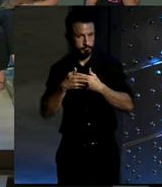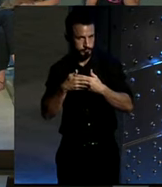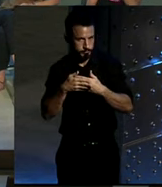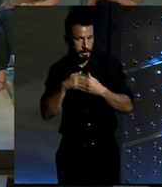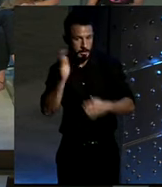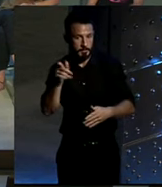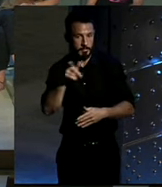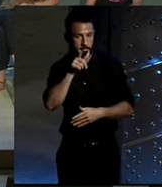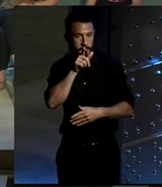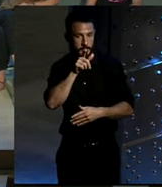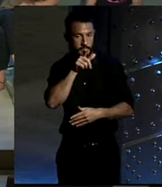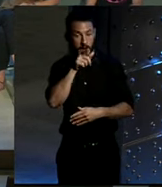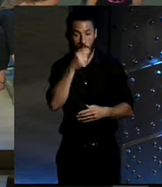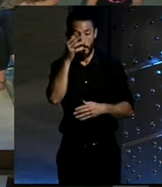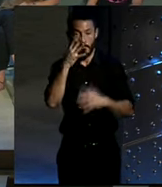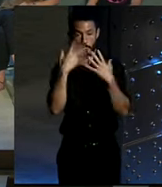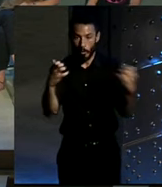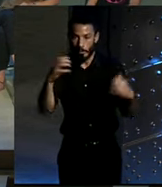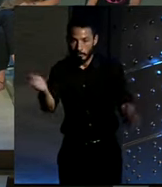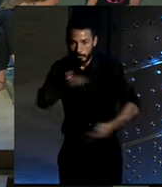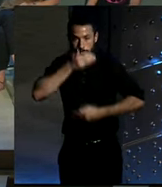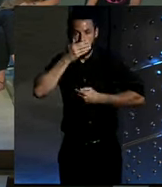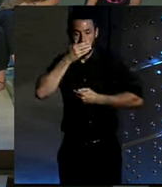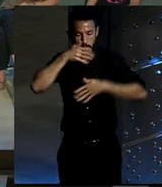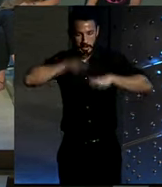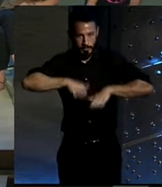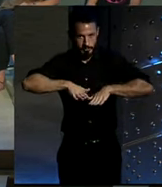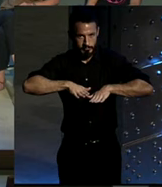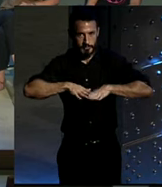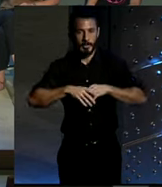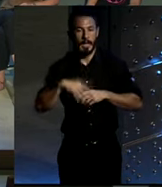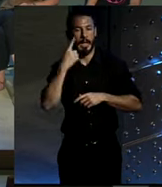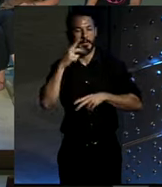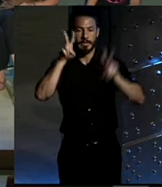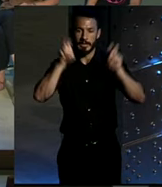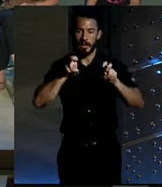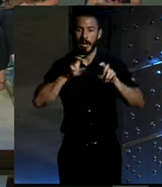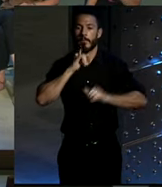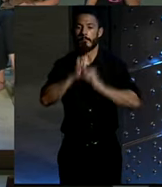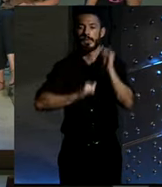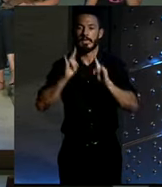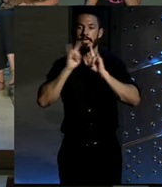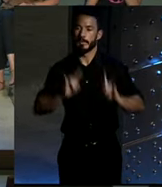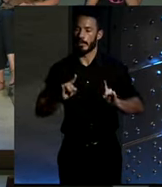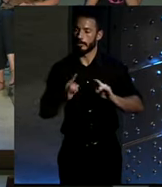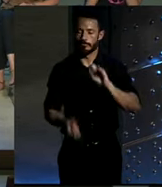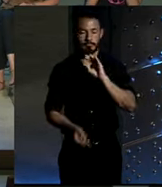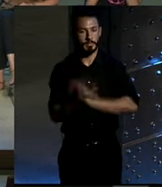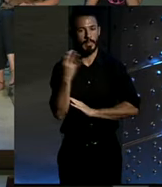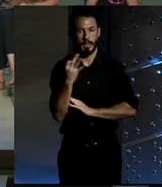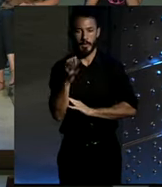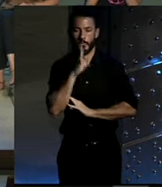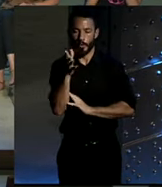nuestro público y nos quedamos aquí. Firmamos. A ver, hay que sacar el tema de las bicicletas eléctricas porque efectivamente mucha gente ya está